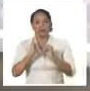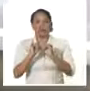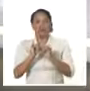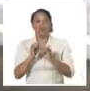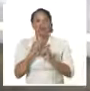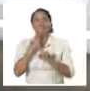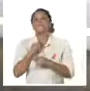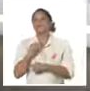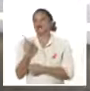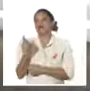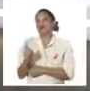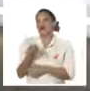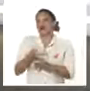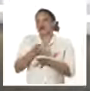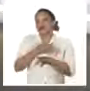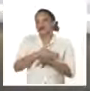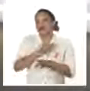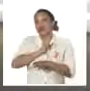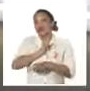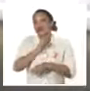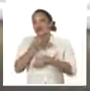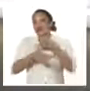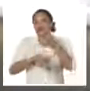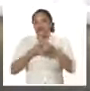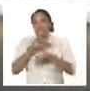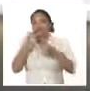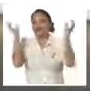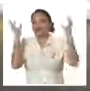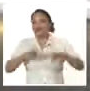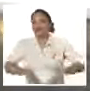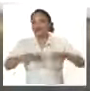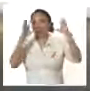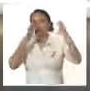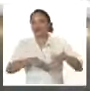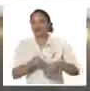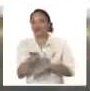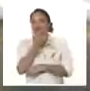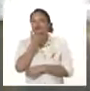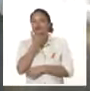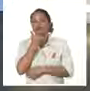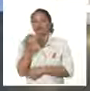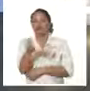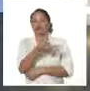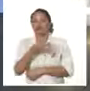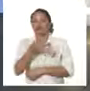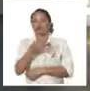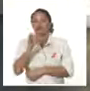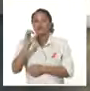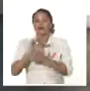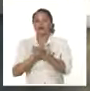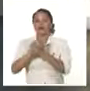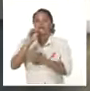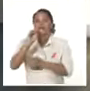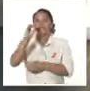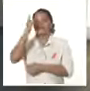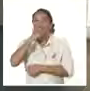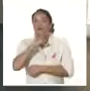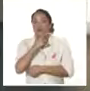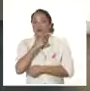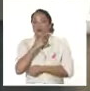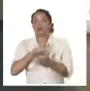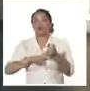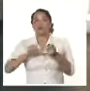Pero yo no quería despedirme sin referirme a las intensas lluvias que afectan al municipio de Moa en Holguín, como decía la nota de la Defensa Civil.